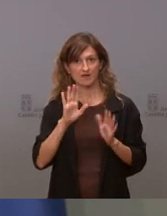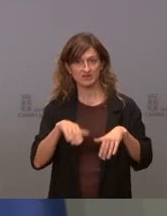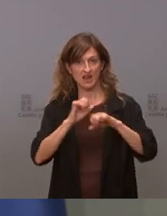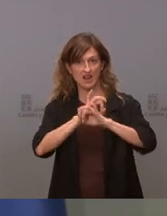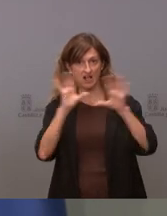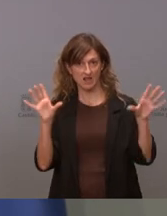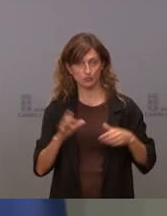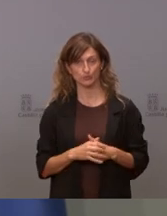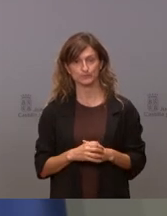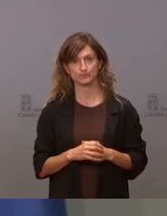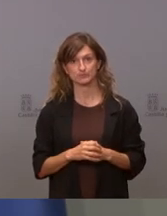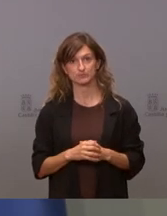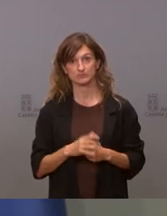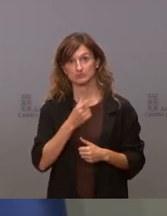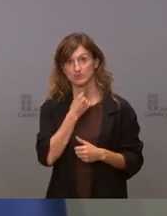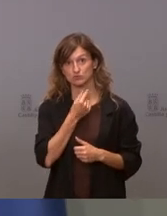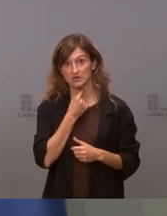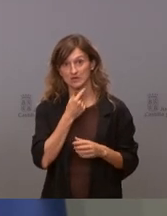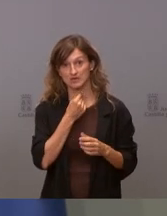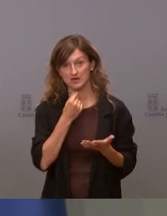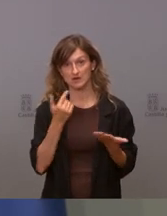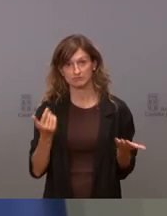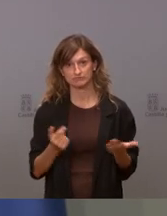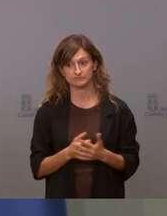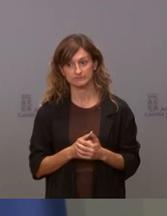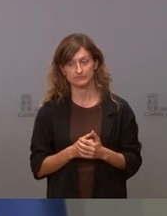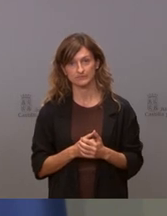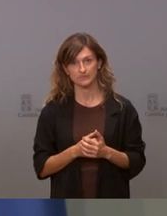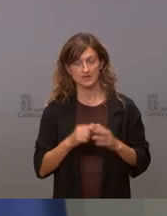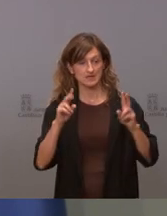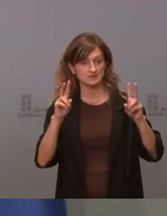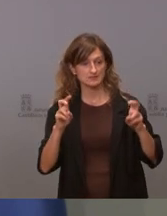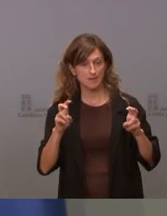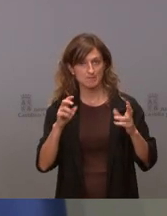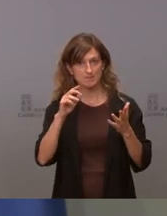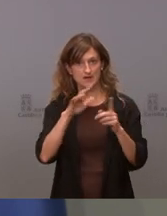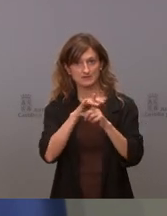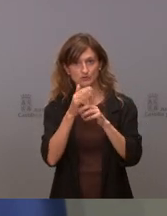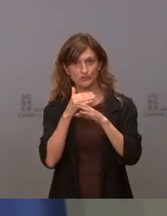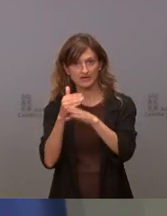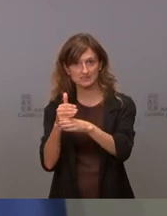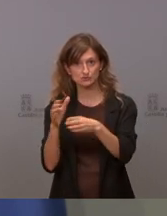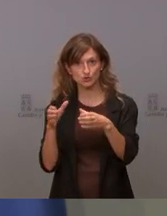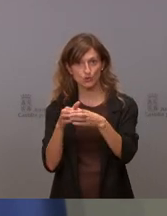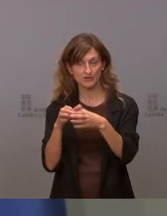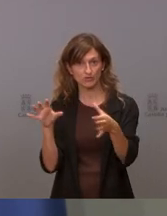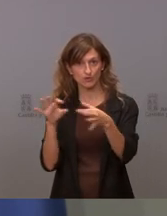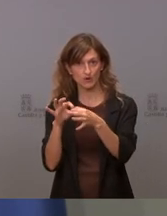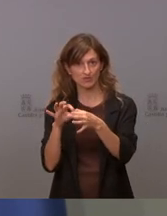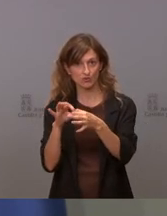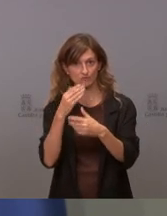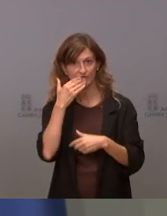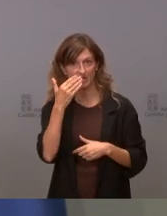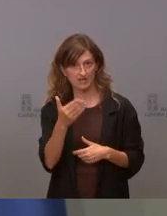me gustaría que esto sucediera en el resto de los gobiernos de coalición con la